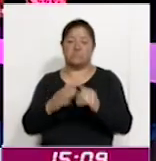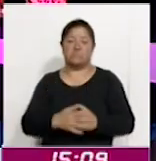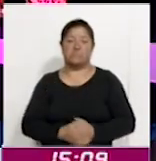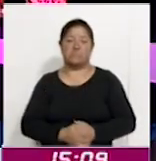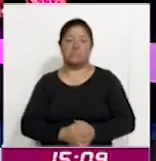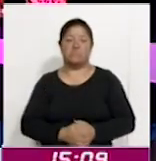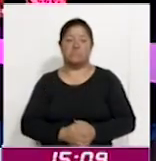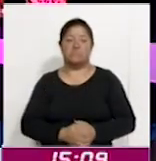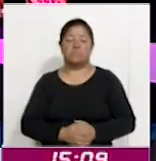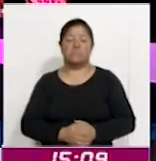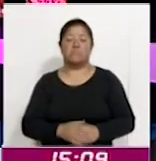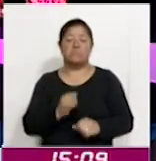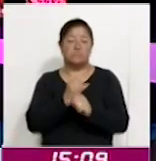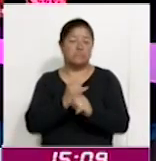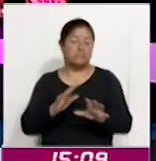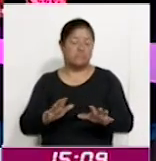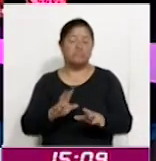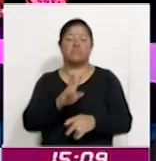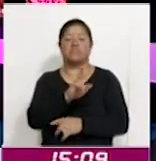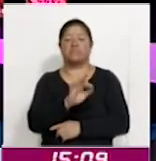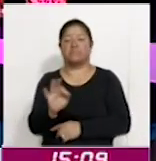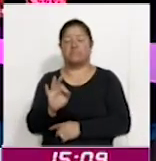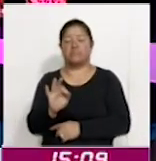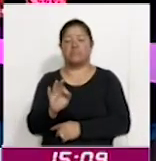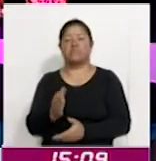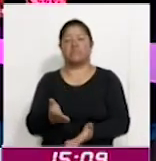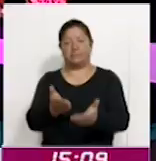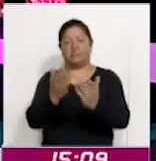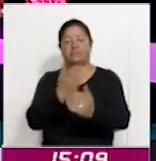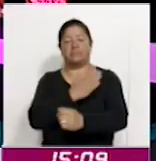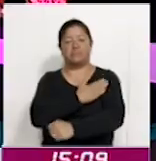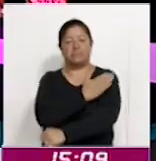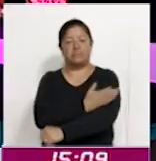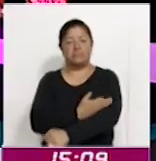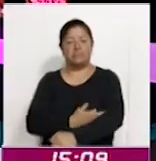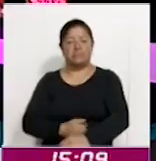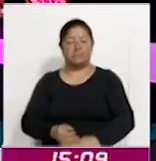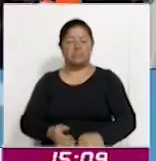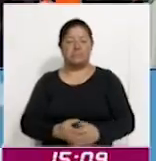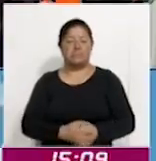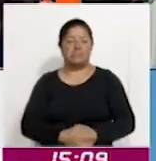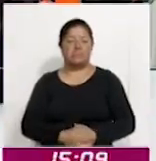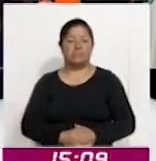Detalles con Victoria Flores, nos tiene más información al respecto. Victoria, muy buenas tardes, coméntanos.